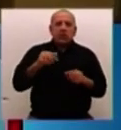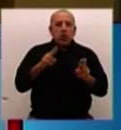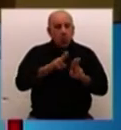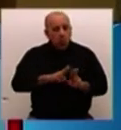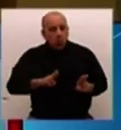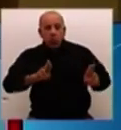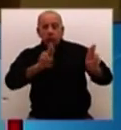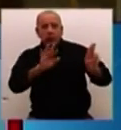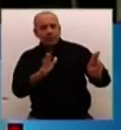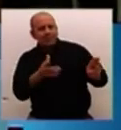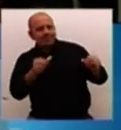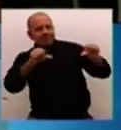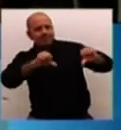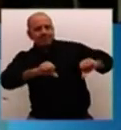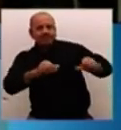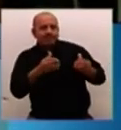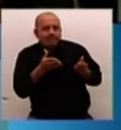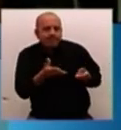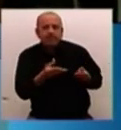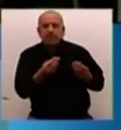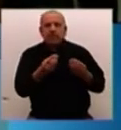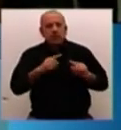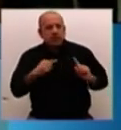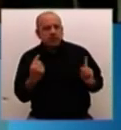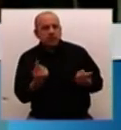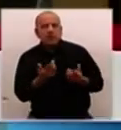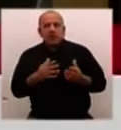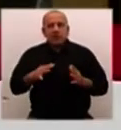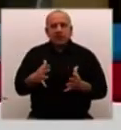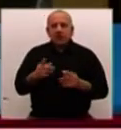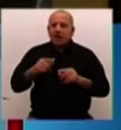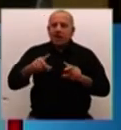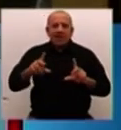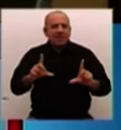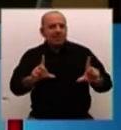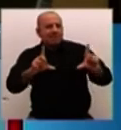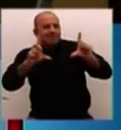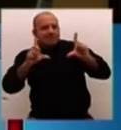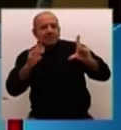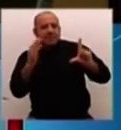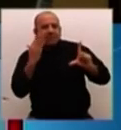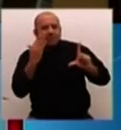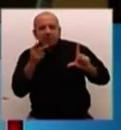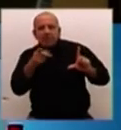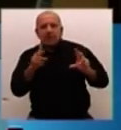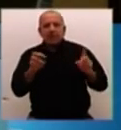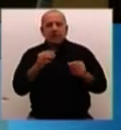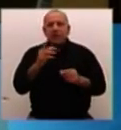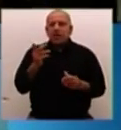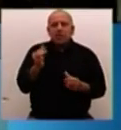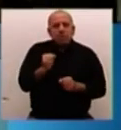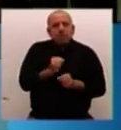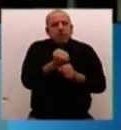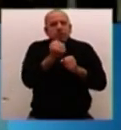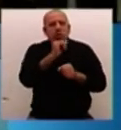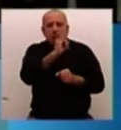elenco que rodeó este episodio, sino en concreto la imagen tan fuerte que tienen los premios Nobel, que dieron una sensación un poco